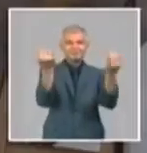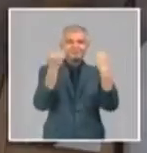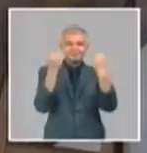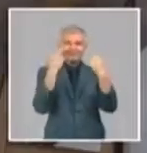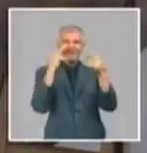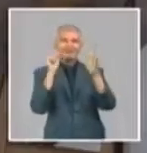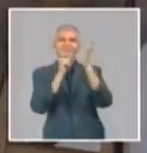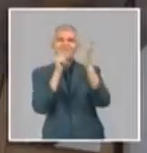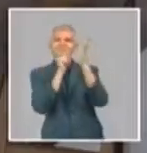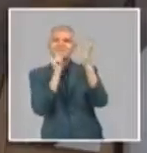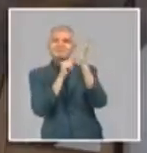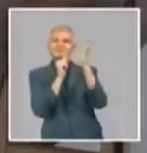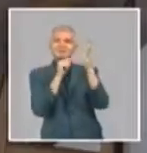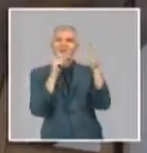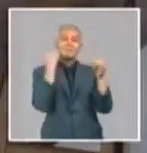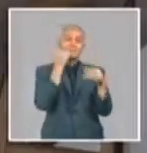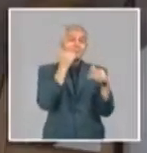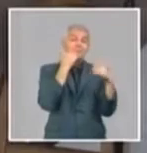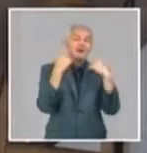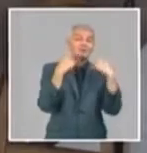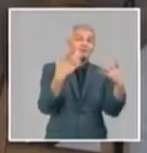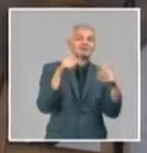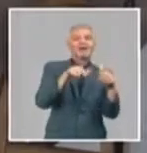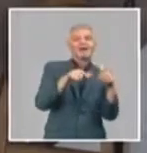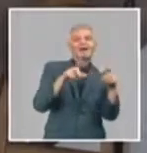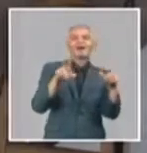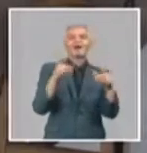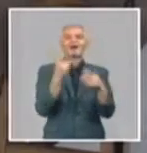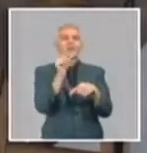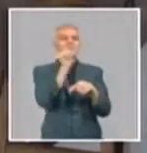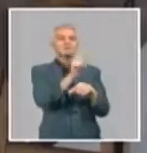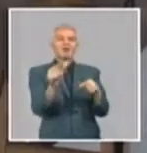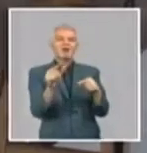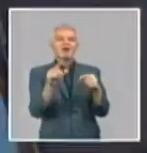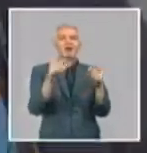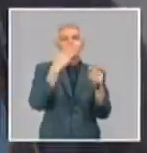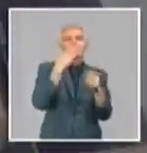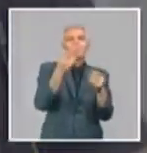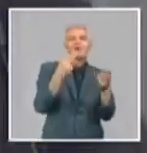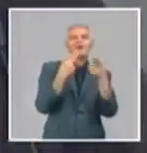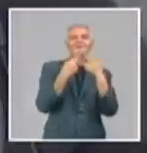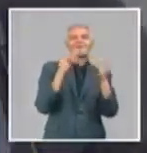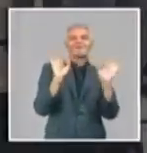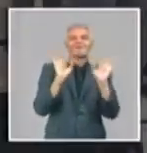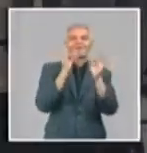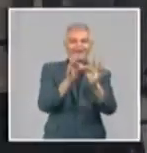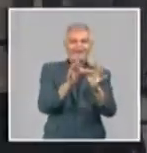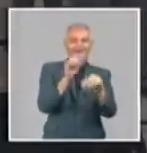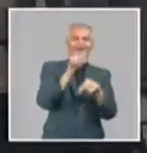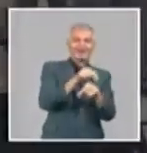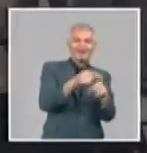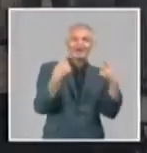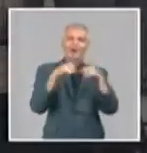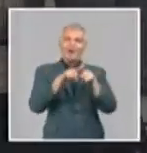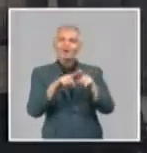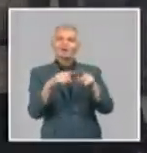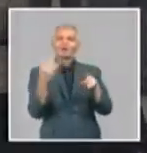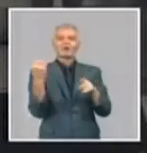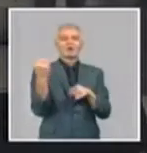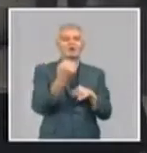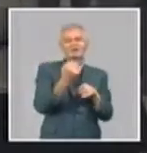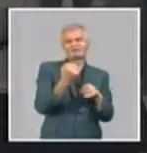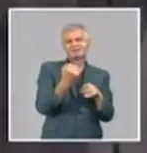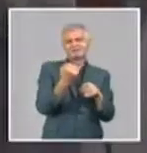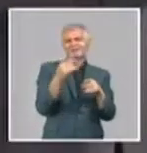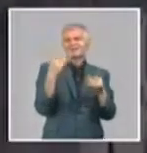video. Entre los más compartidos se encuentran los del dúo Buena Fe, los sectetos Santiago y Turquino, seguido del secteto habanero, en tanto se han generado más de